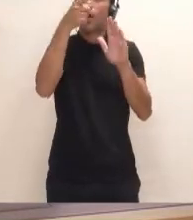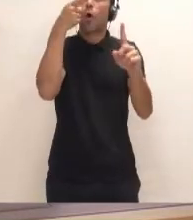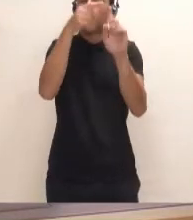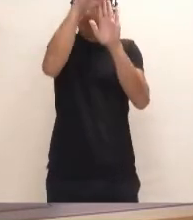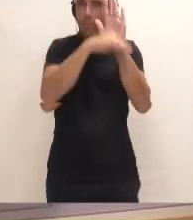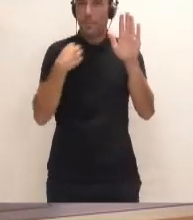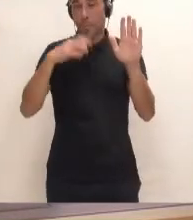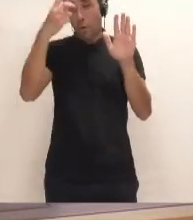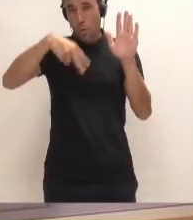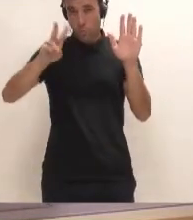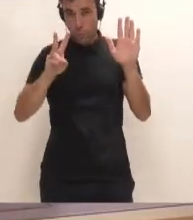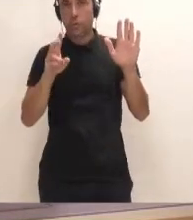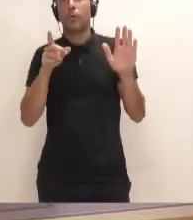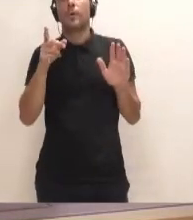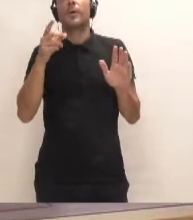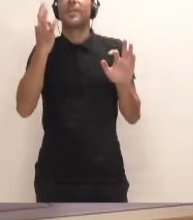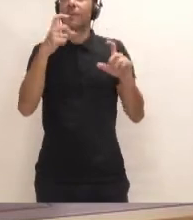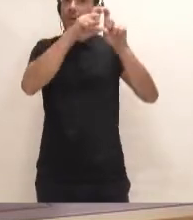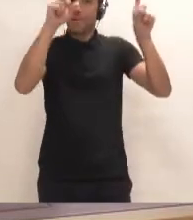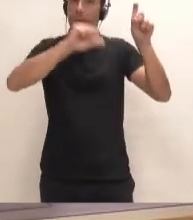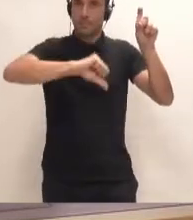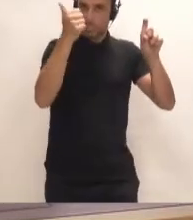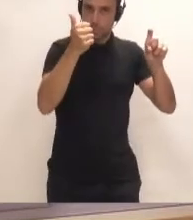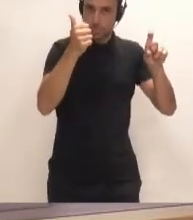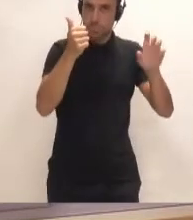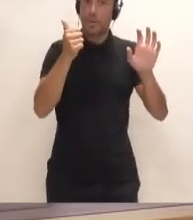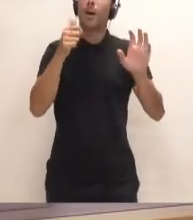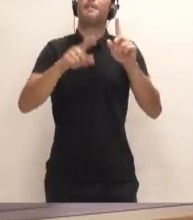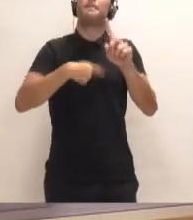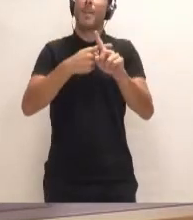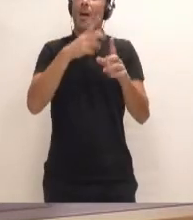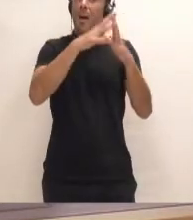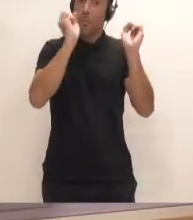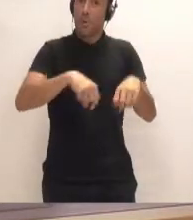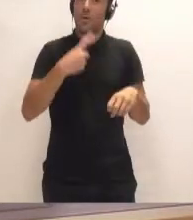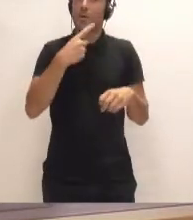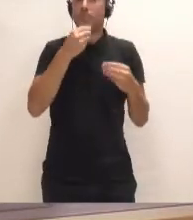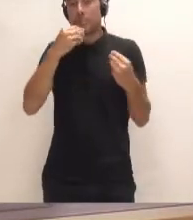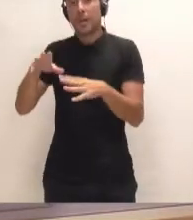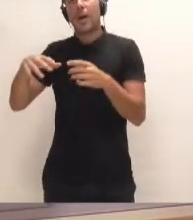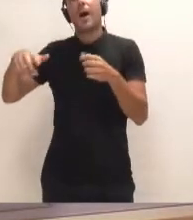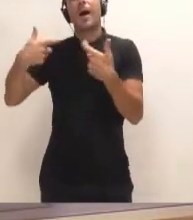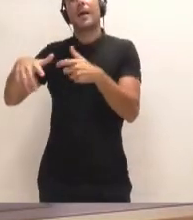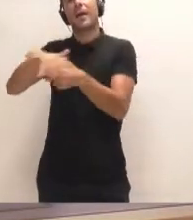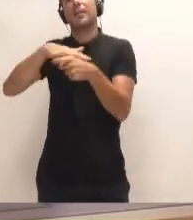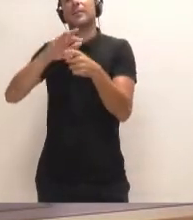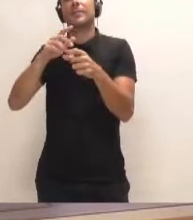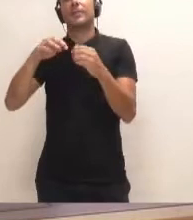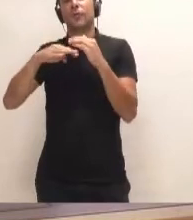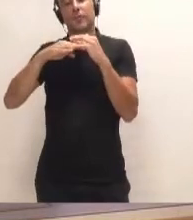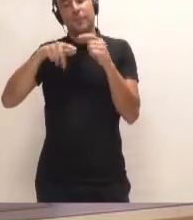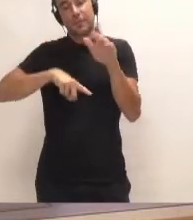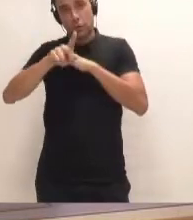ONU, que sea aprobada por la Corporación. Y además, en sus acuerdos dicen, encomendar al Área de Desarrollo Sostenible y Lucha contra el Cambio